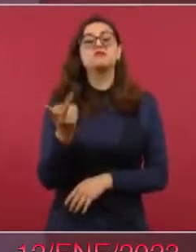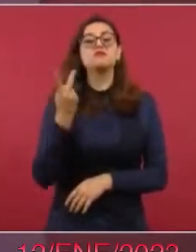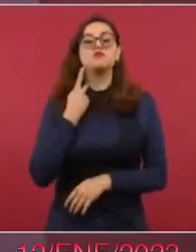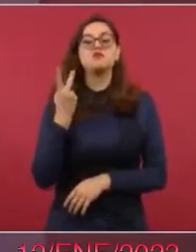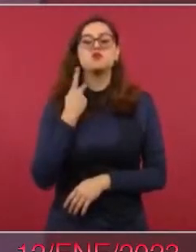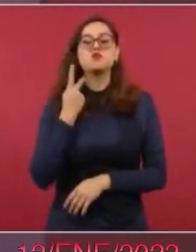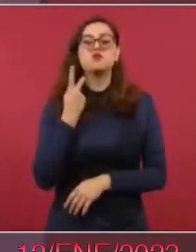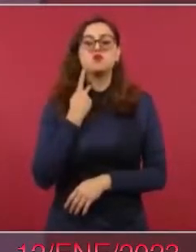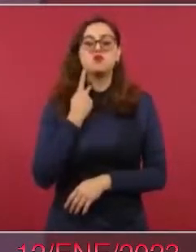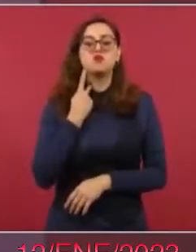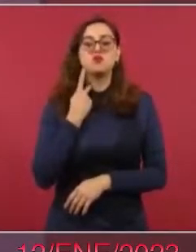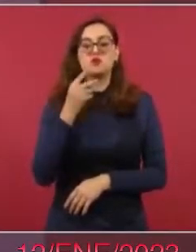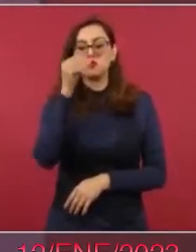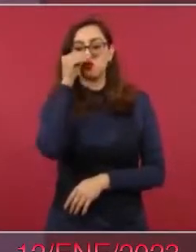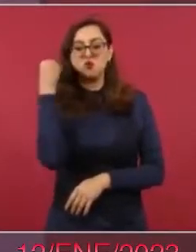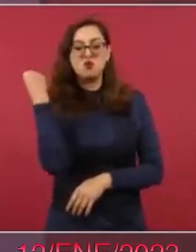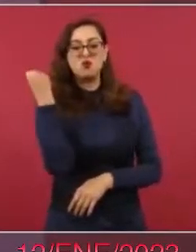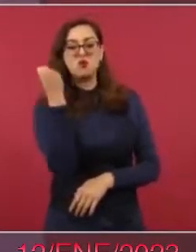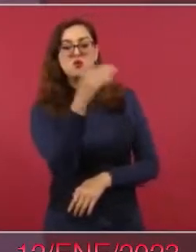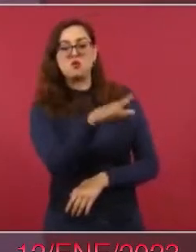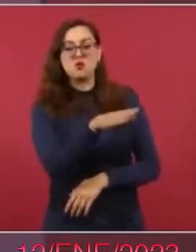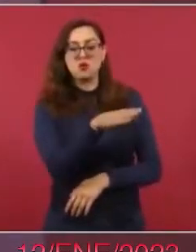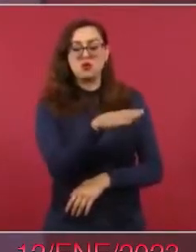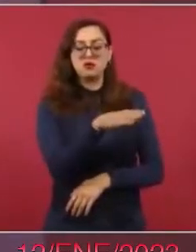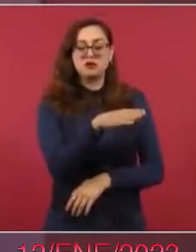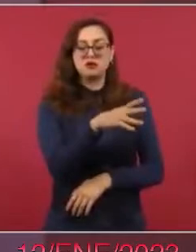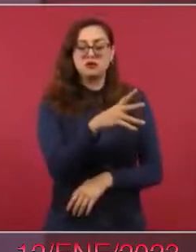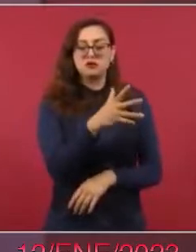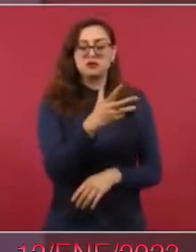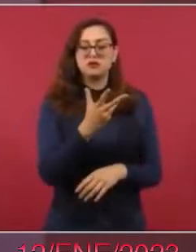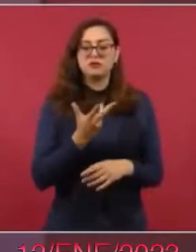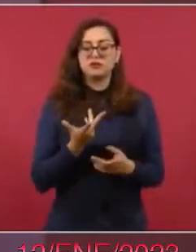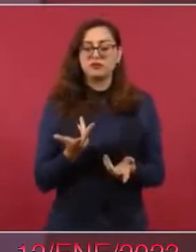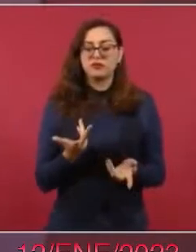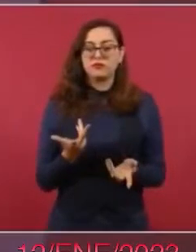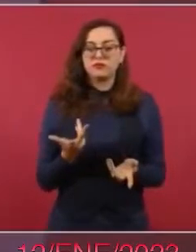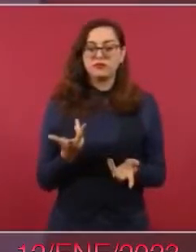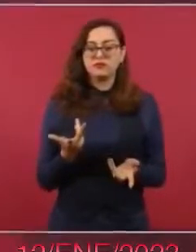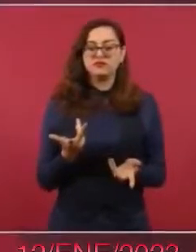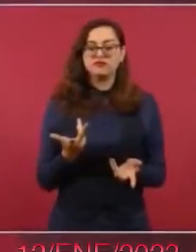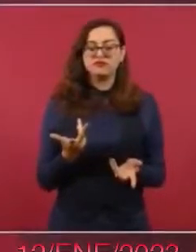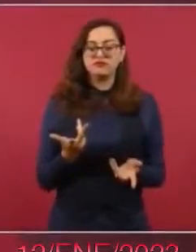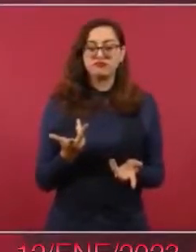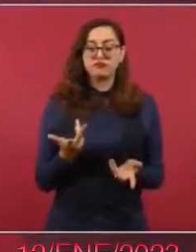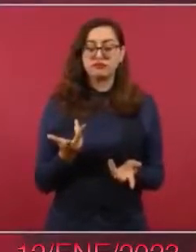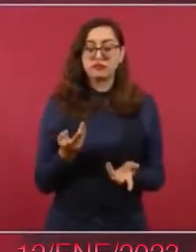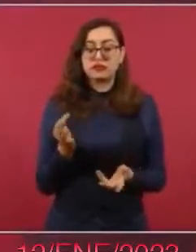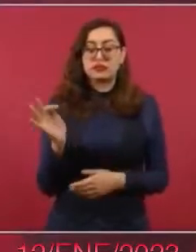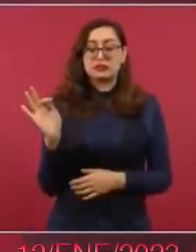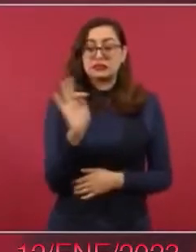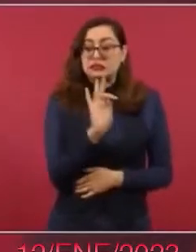pudiese ser por alguna